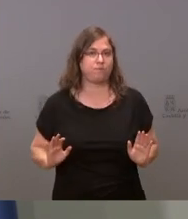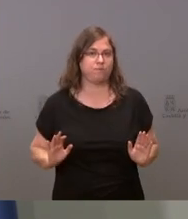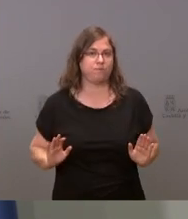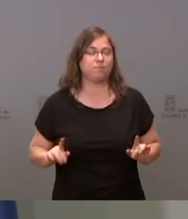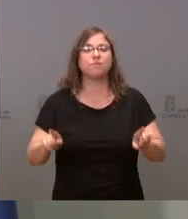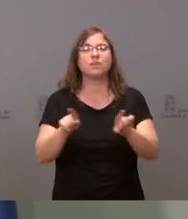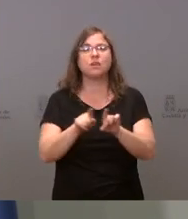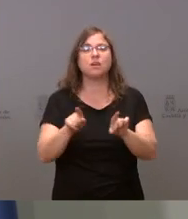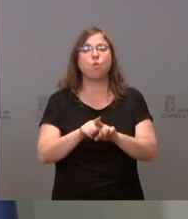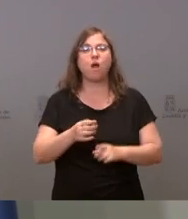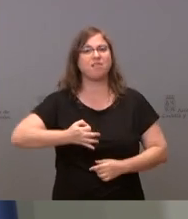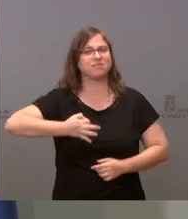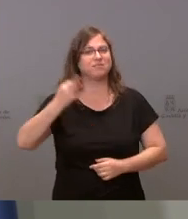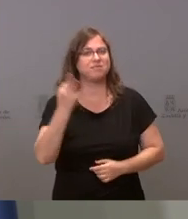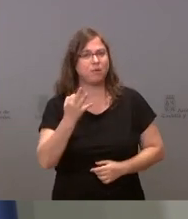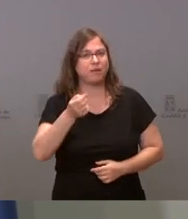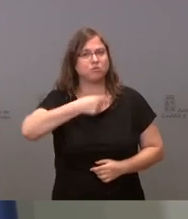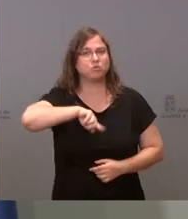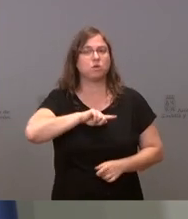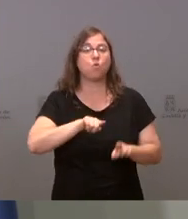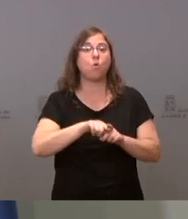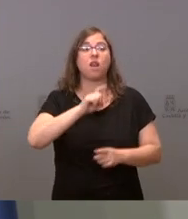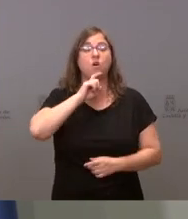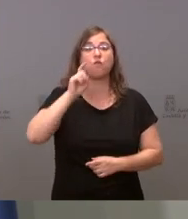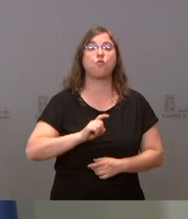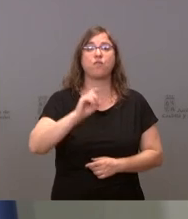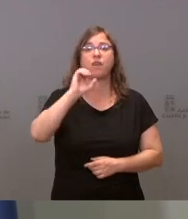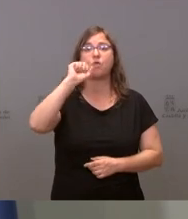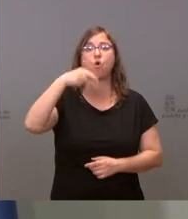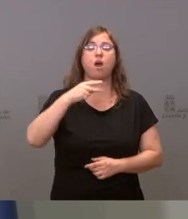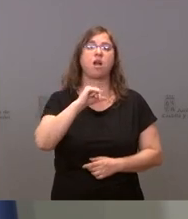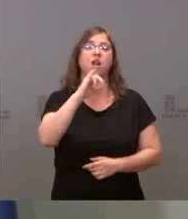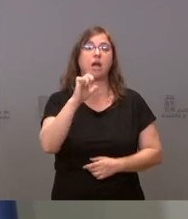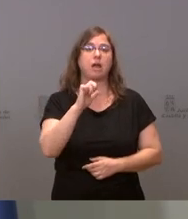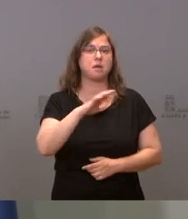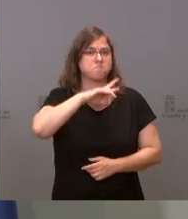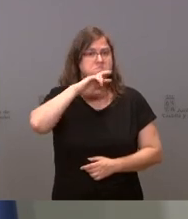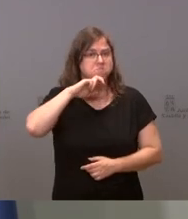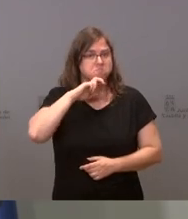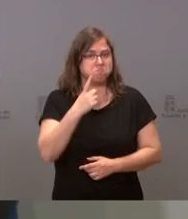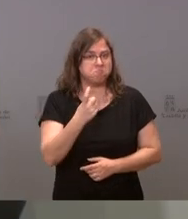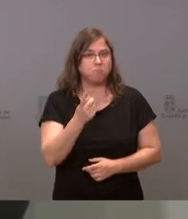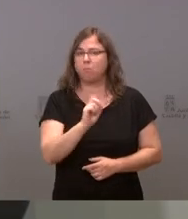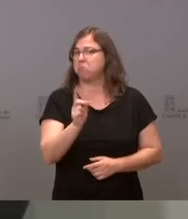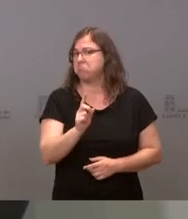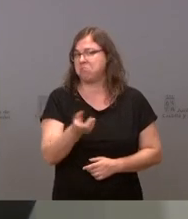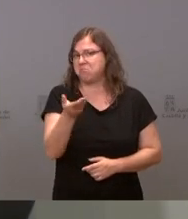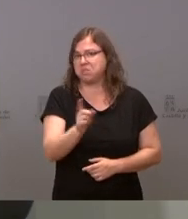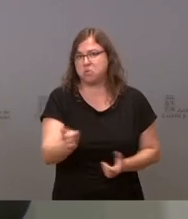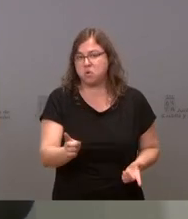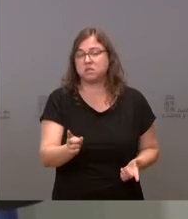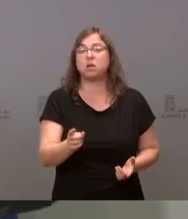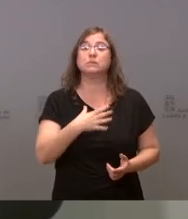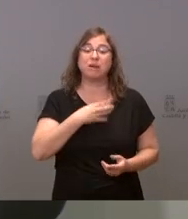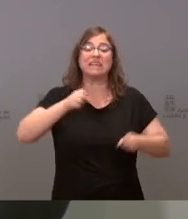No es imprescindible la Fundación Anclaje para esto, no es imprescindible, se puede hacer sin la